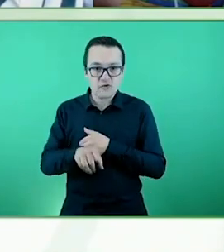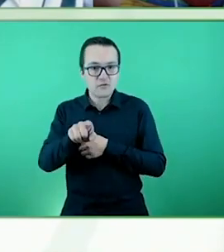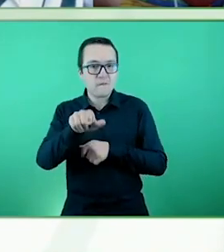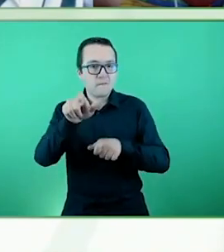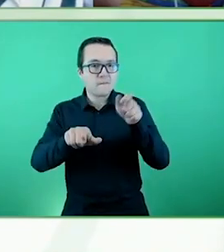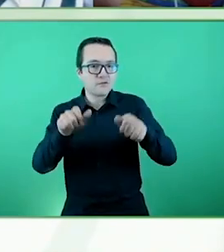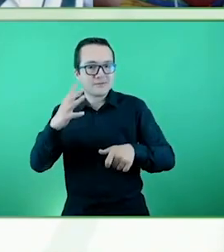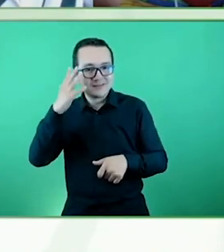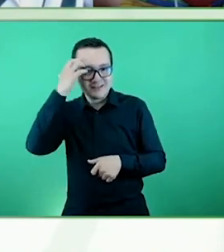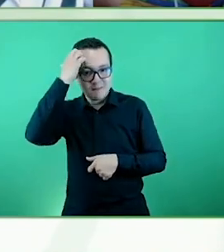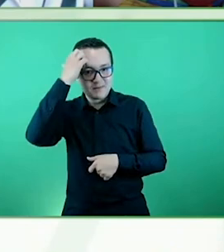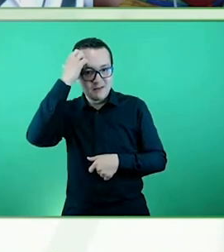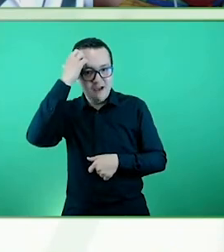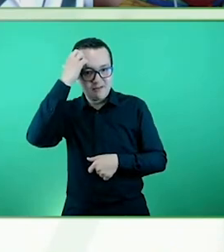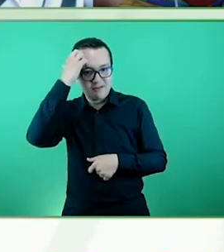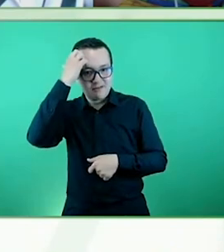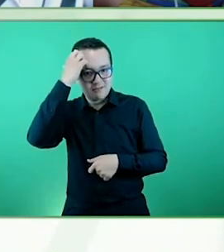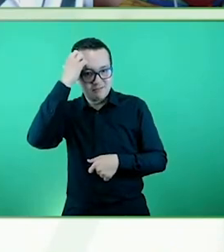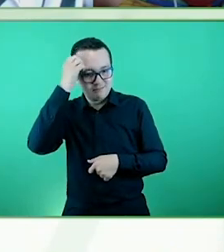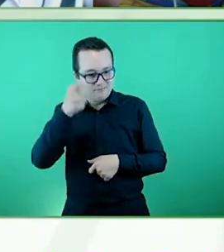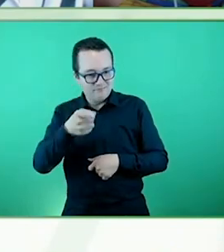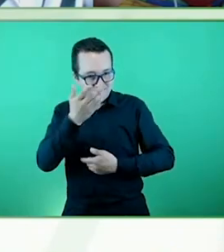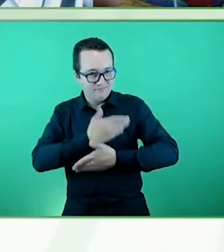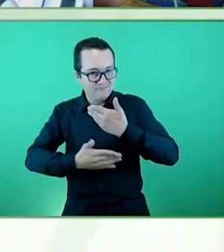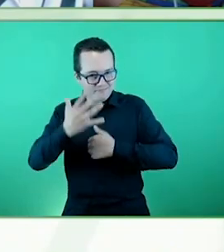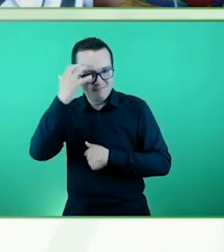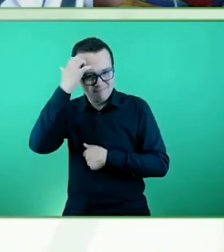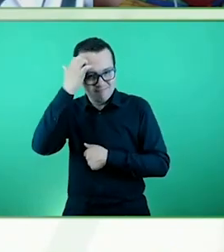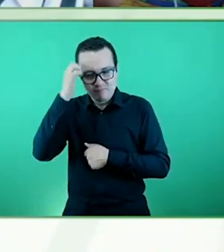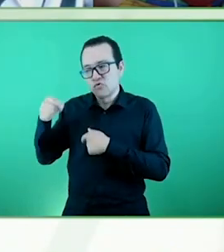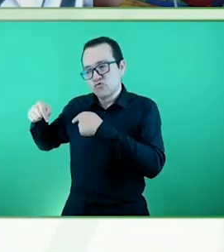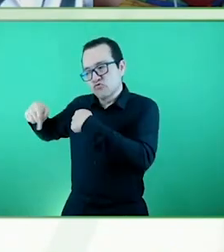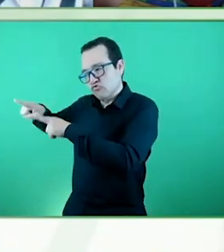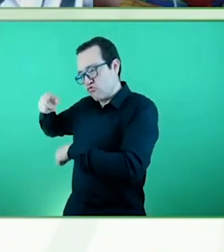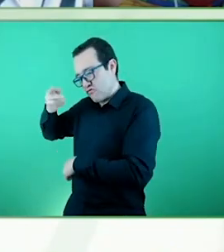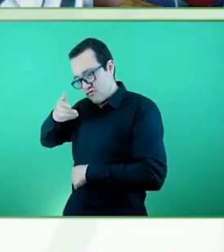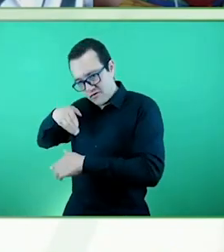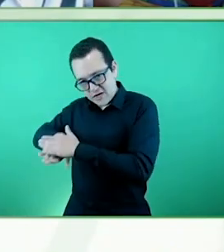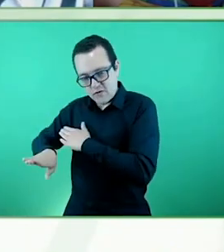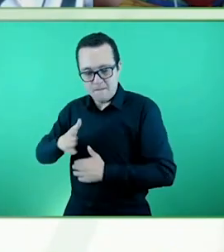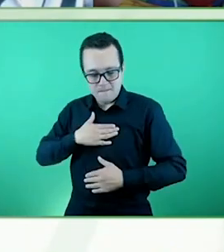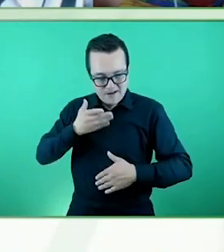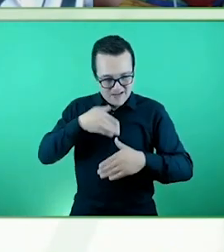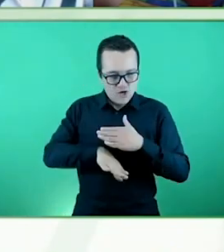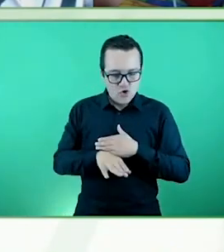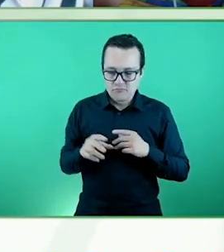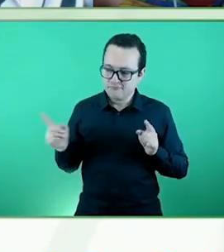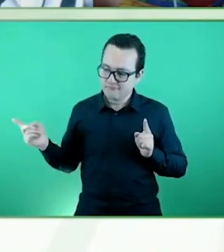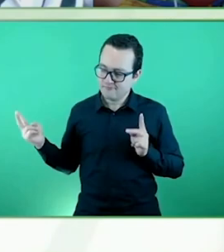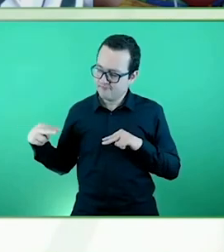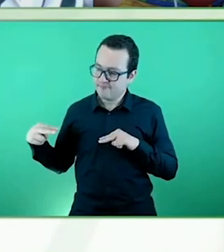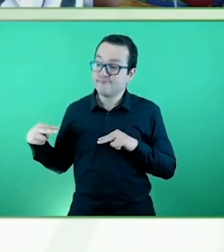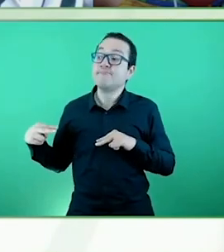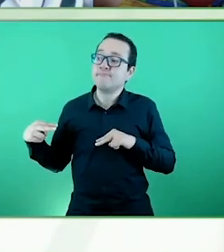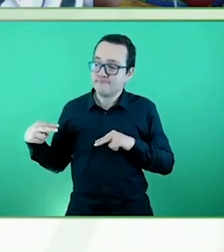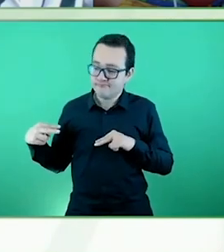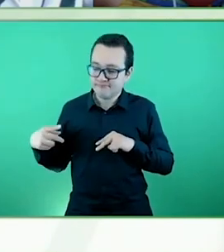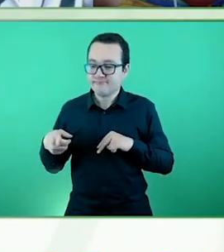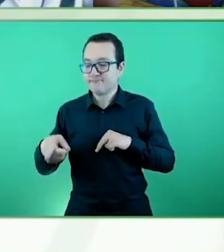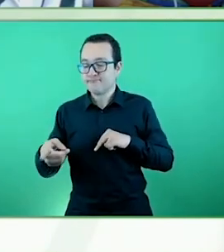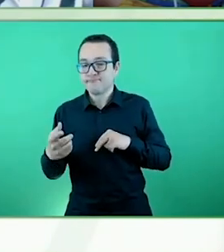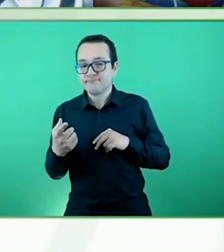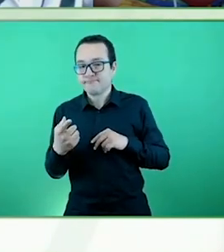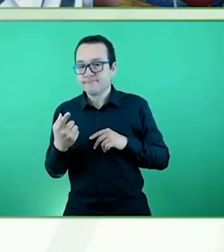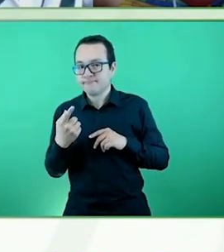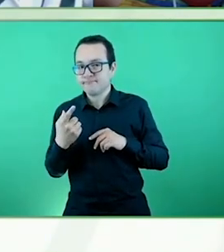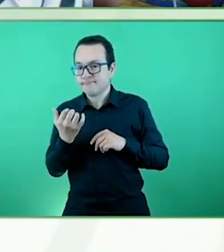fue la pregunta que nos hicimos es ¿qué va a pasar cuando nosotros ya no estemos? Y fue así como surge Inclúyeme, que es una